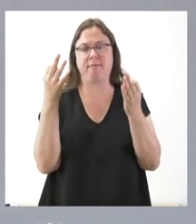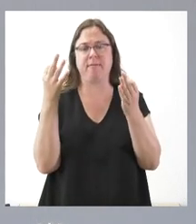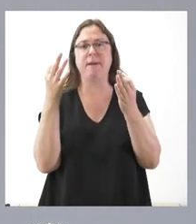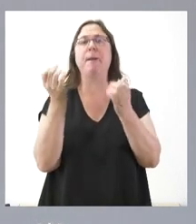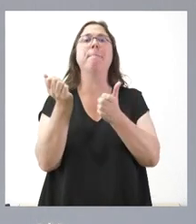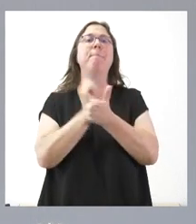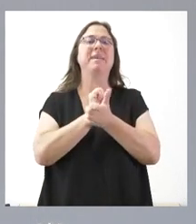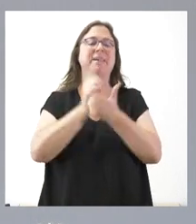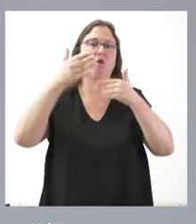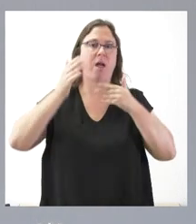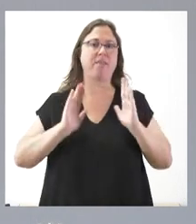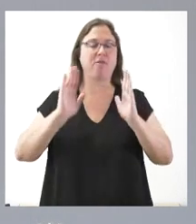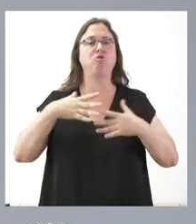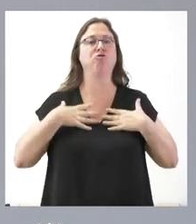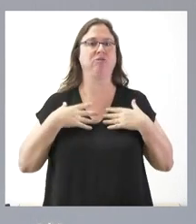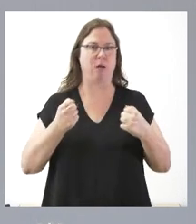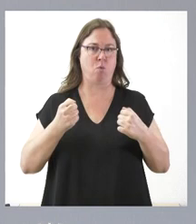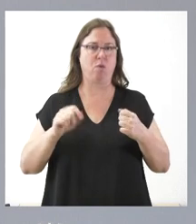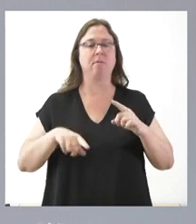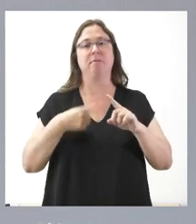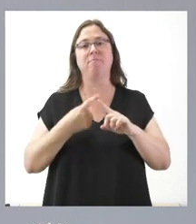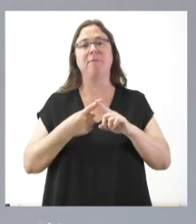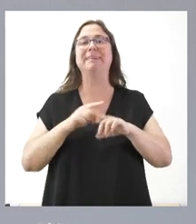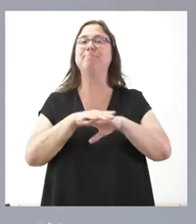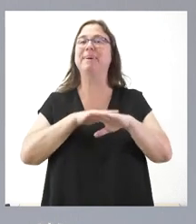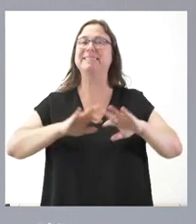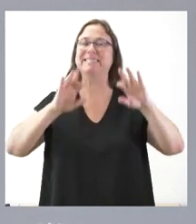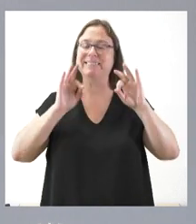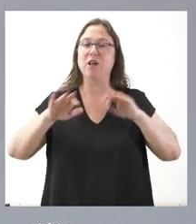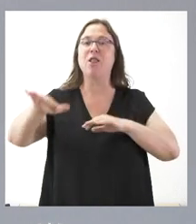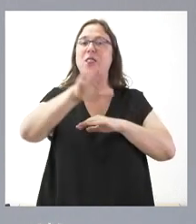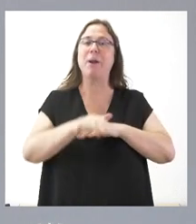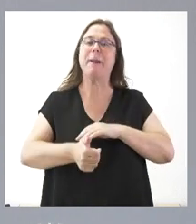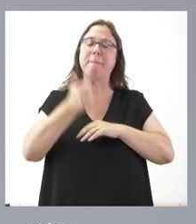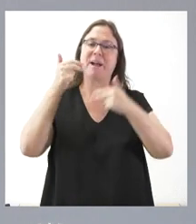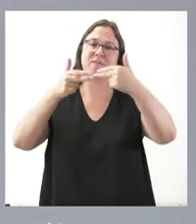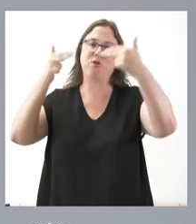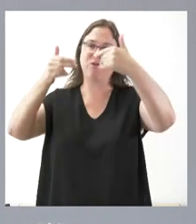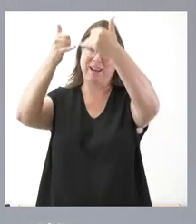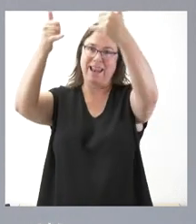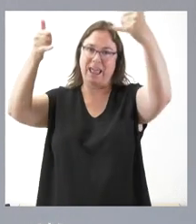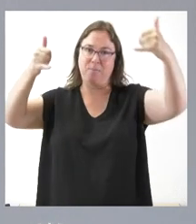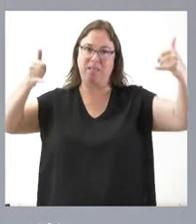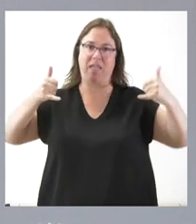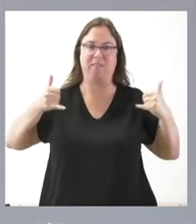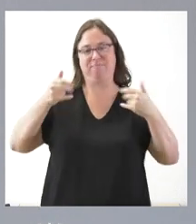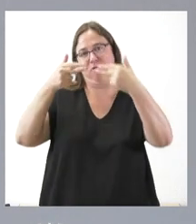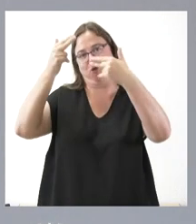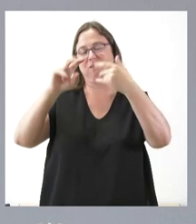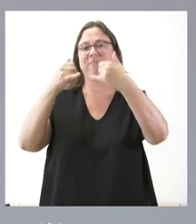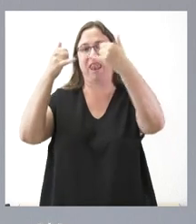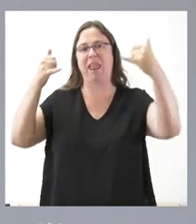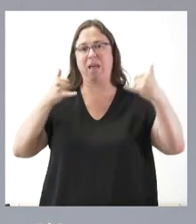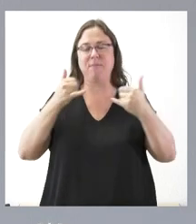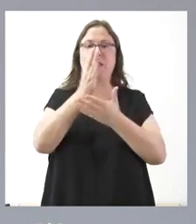prestaciones asistenciales de ámbito sanitario y, esencialmente, en las zonas limítrofes de ambas comunidades autónomas. La